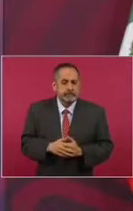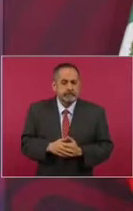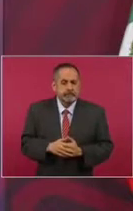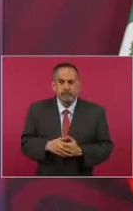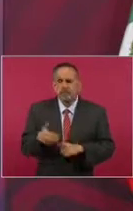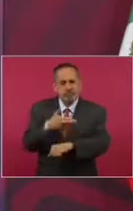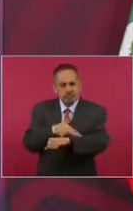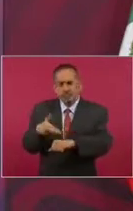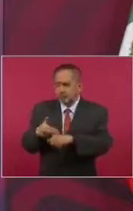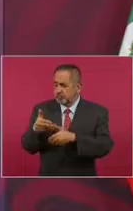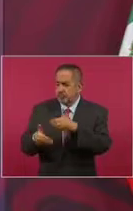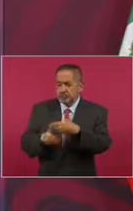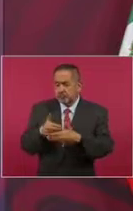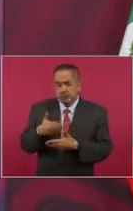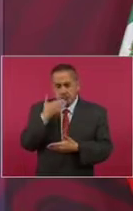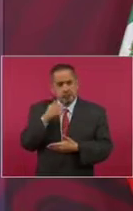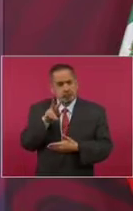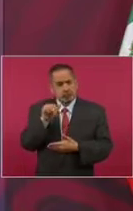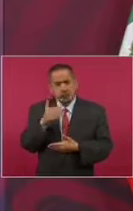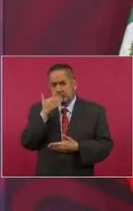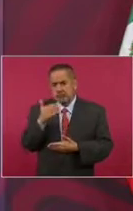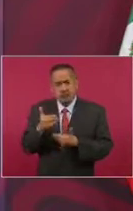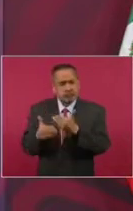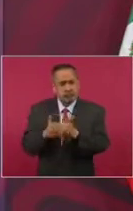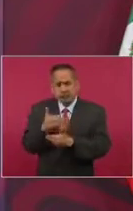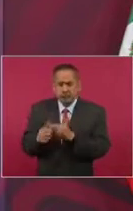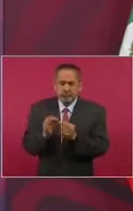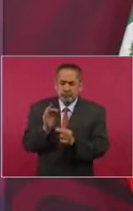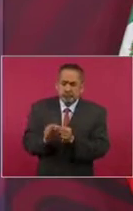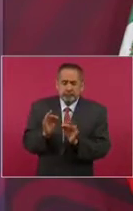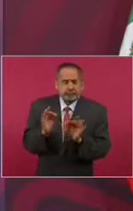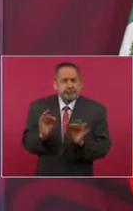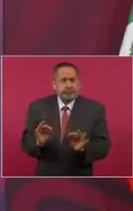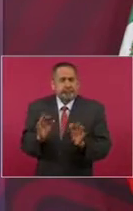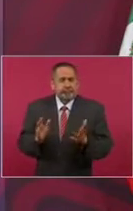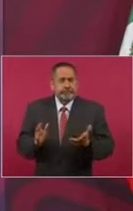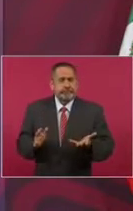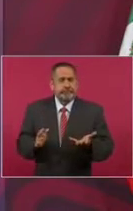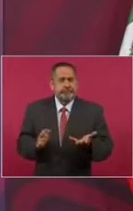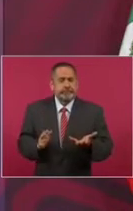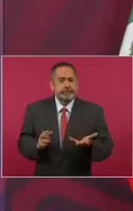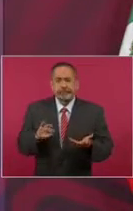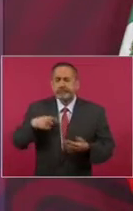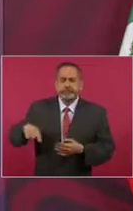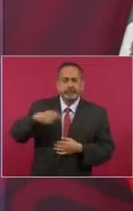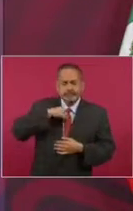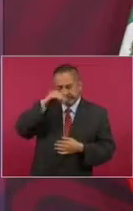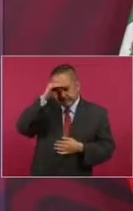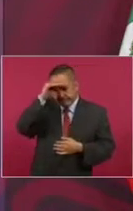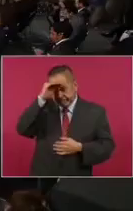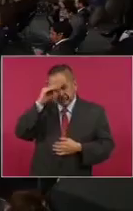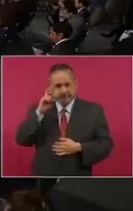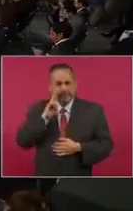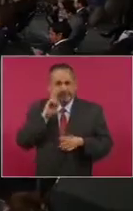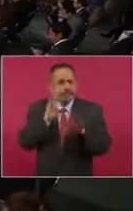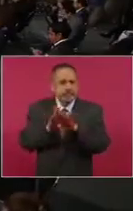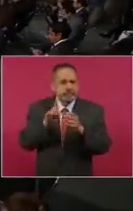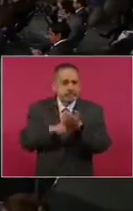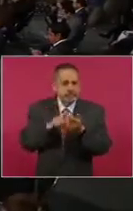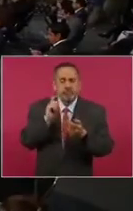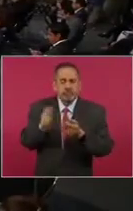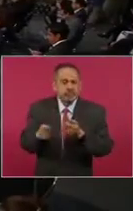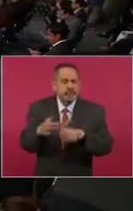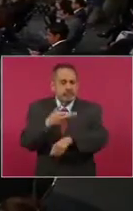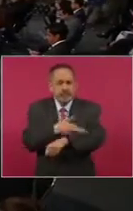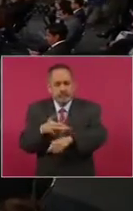avances. Y que consideran que pronto puede regresar la